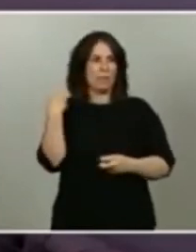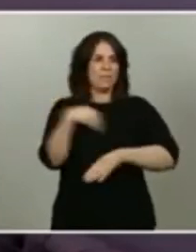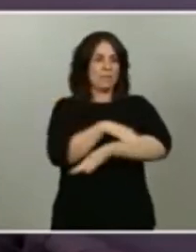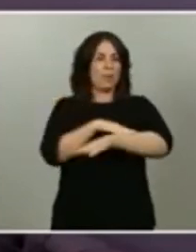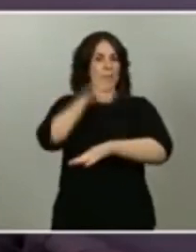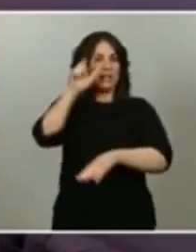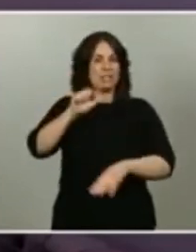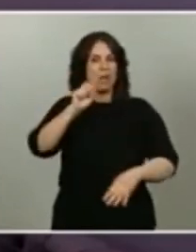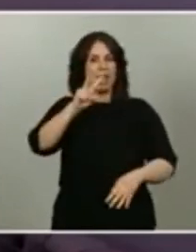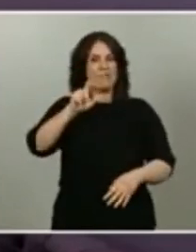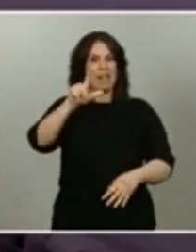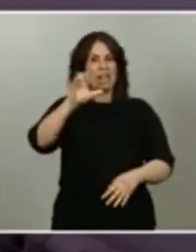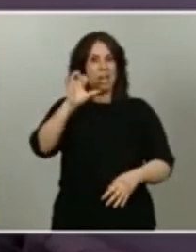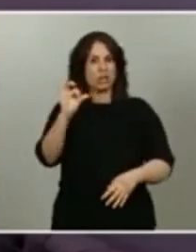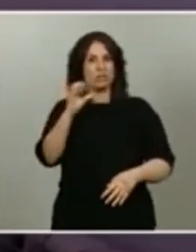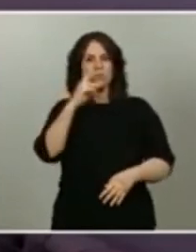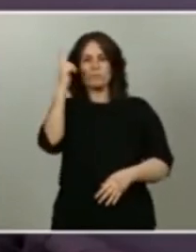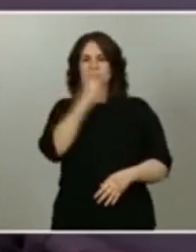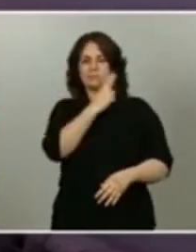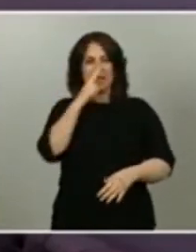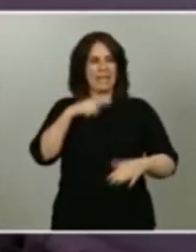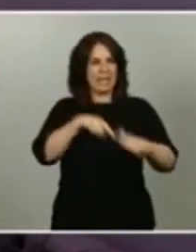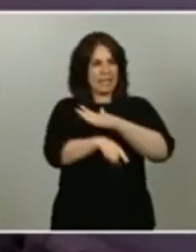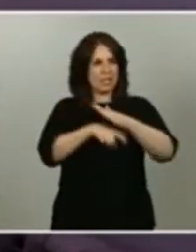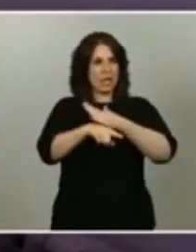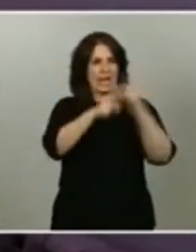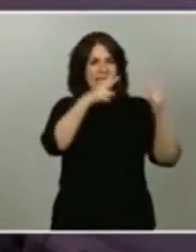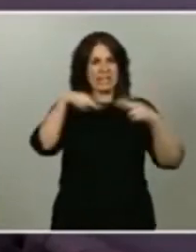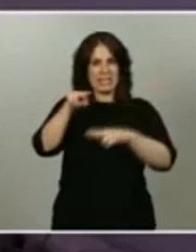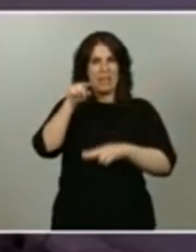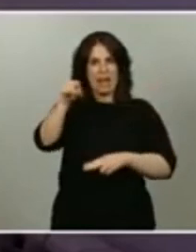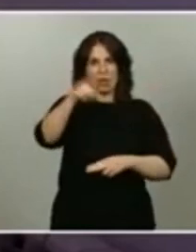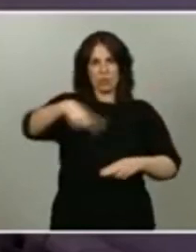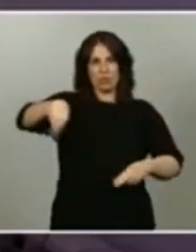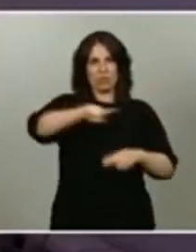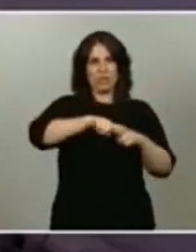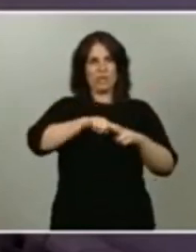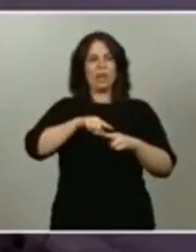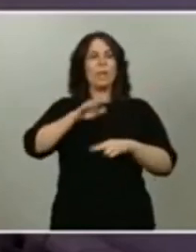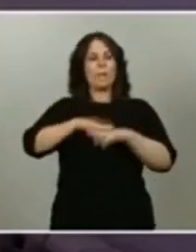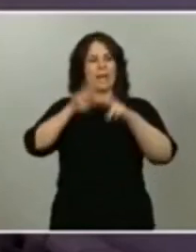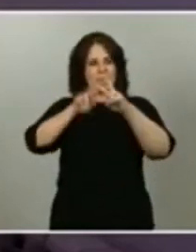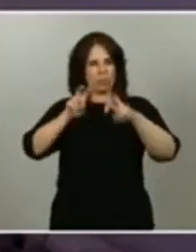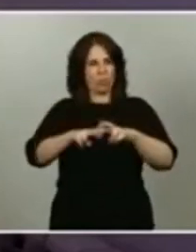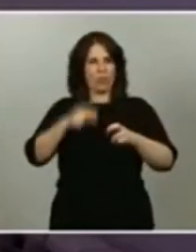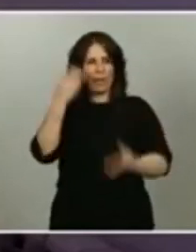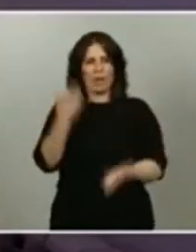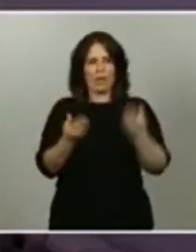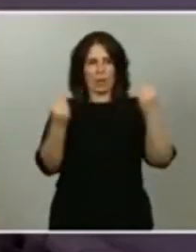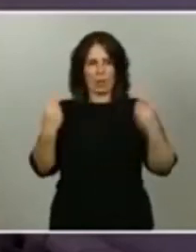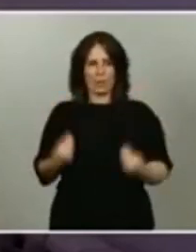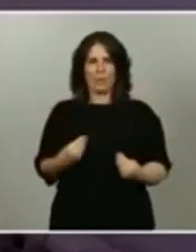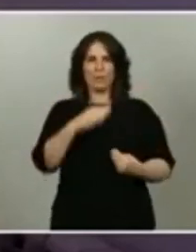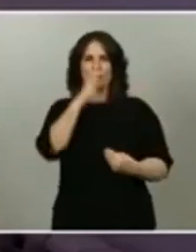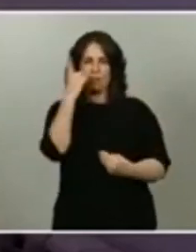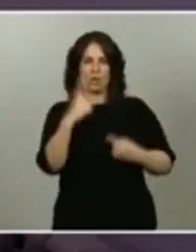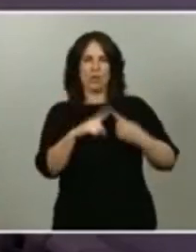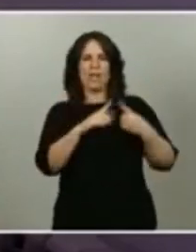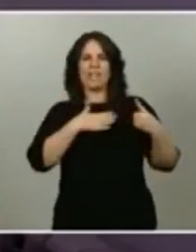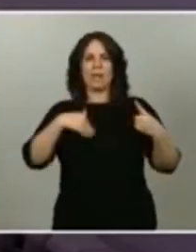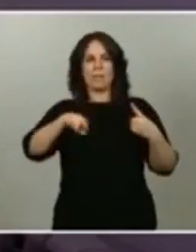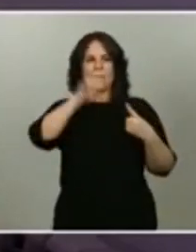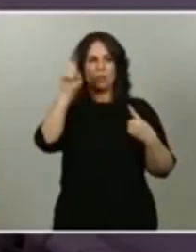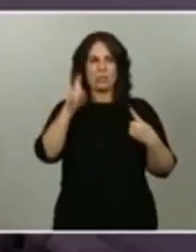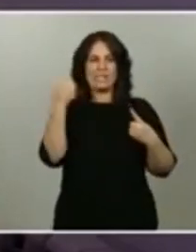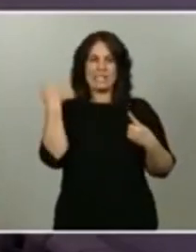comprometió a gestionar y trasladarles a ustedes esas peticiones para su estudio y valoración por un lado quería preguntarle si ya han podido valorar